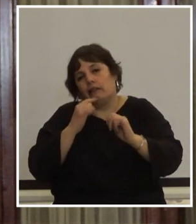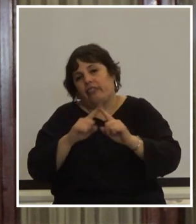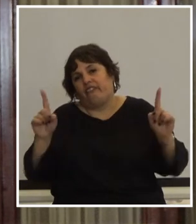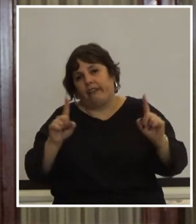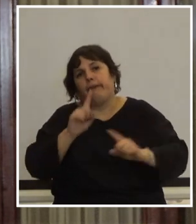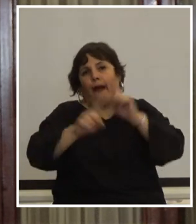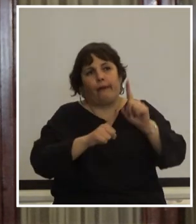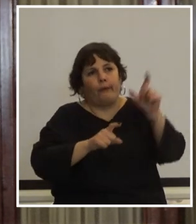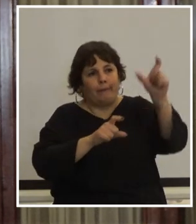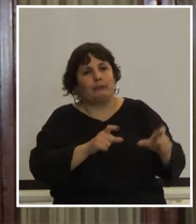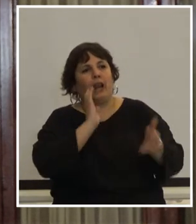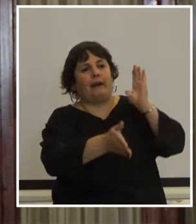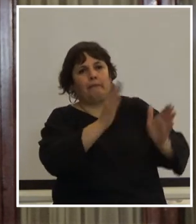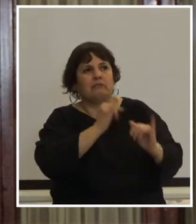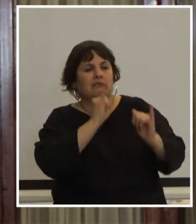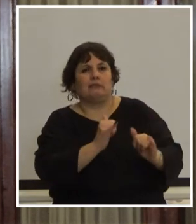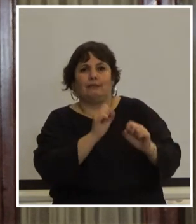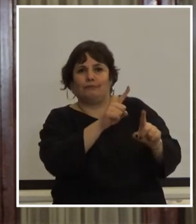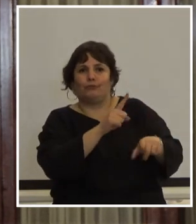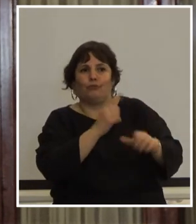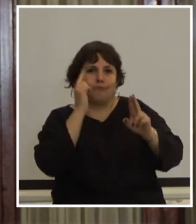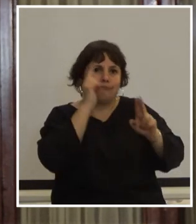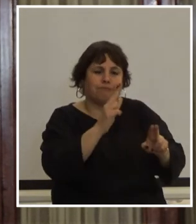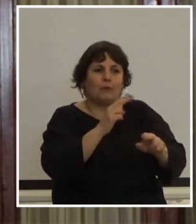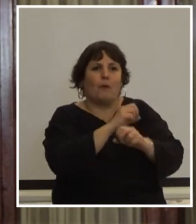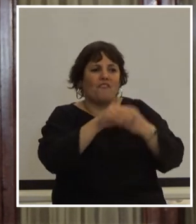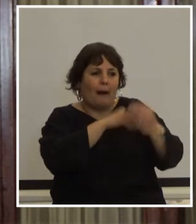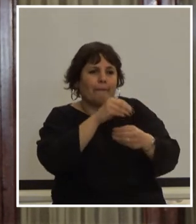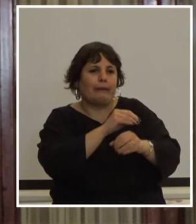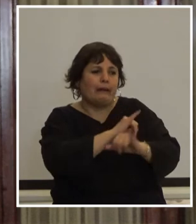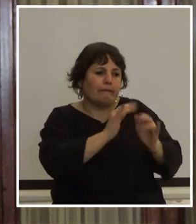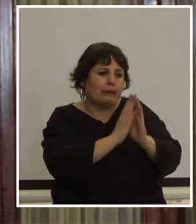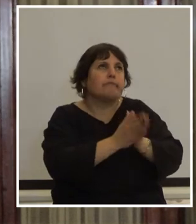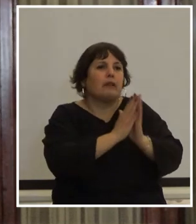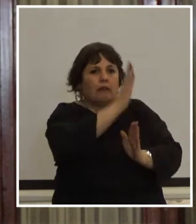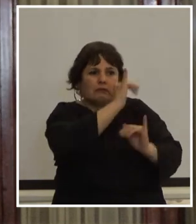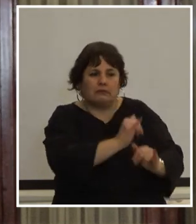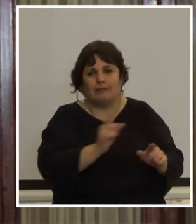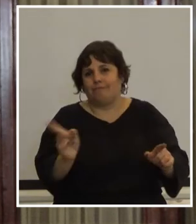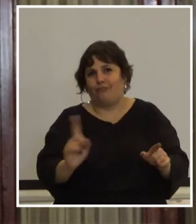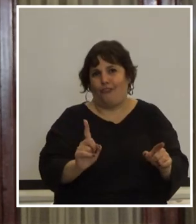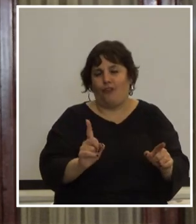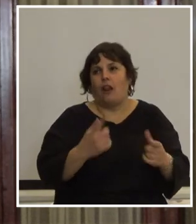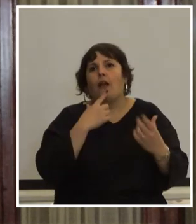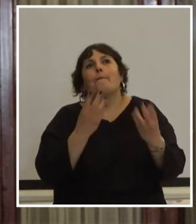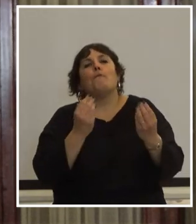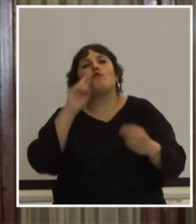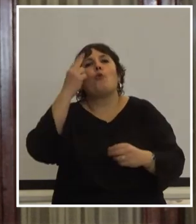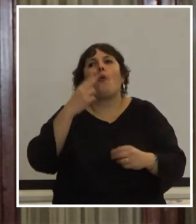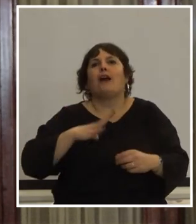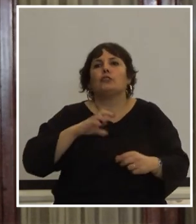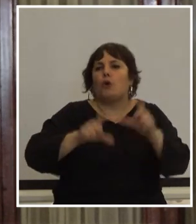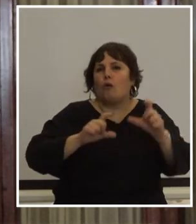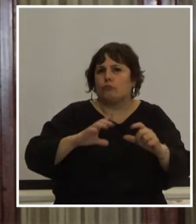quienes llevaron a cabo autores materiales intelectuales que sí pudieron ser despedidos por sus familiares hay muchos uruguayos que todavía